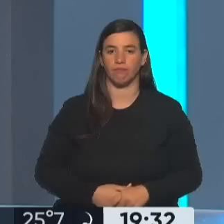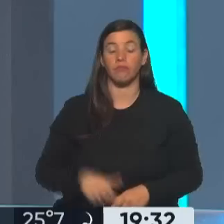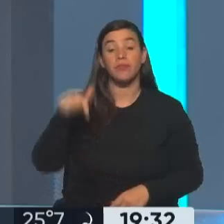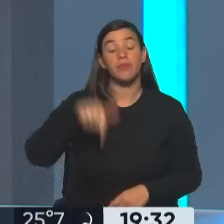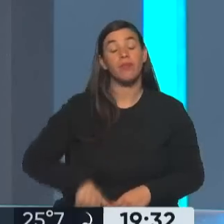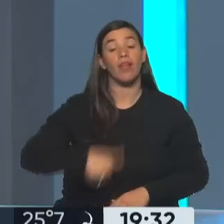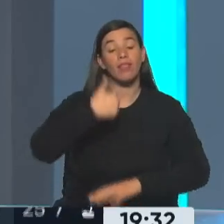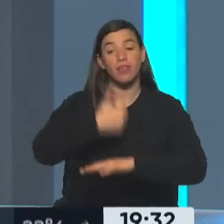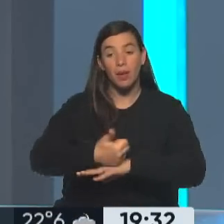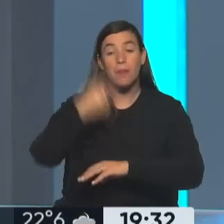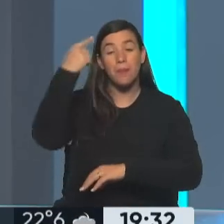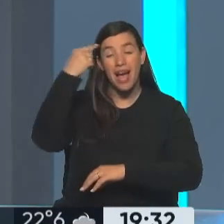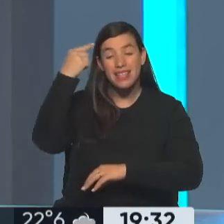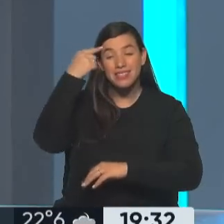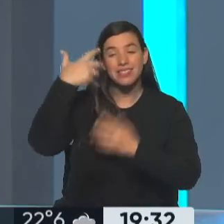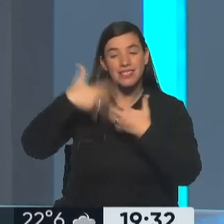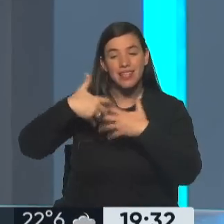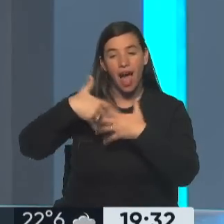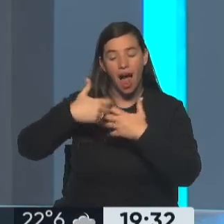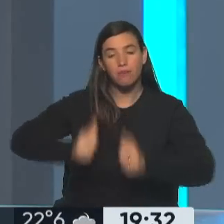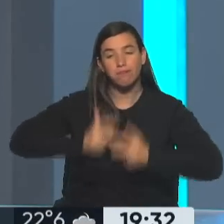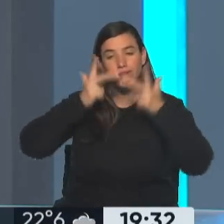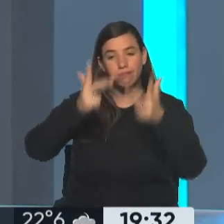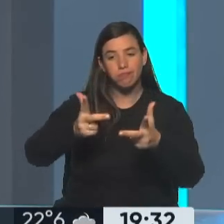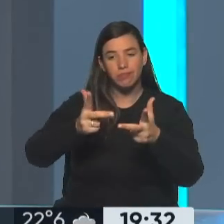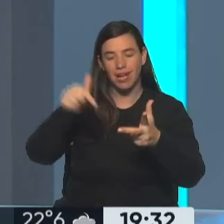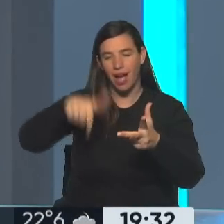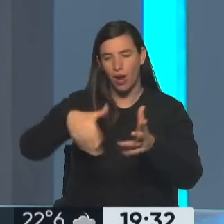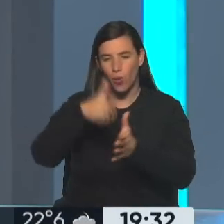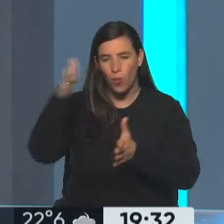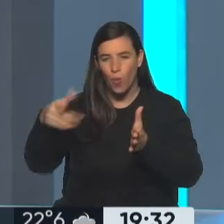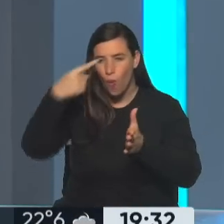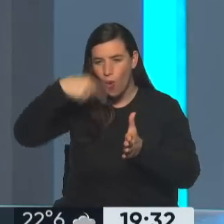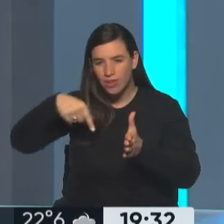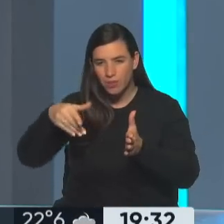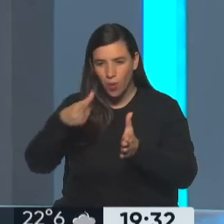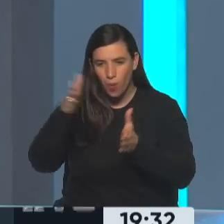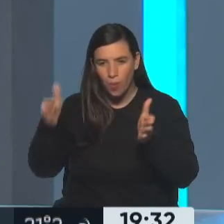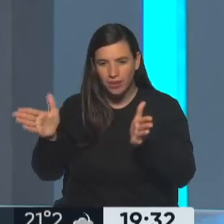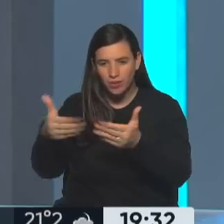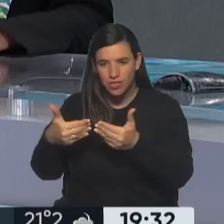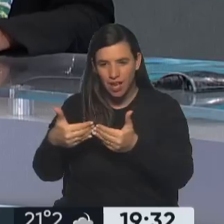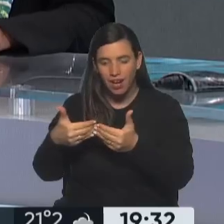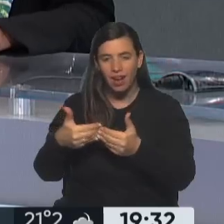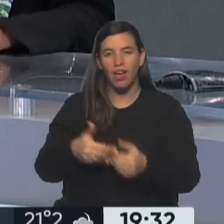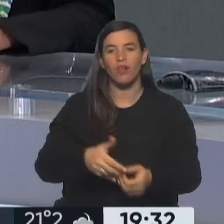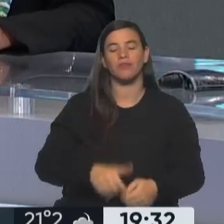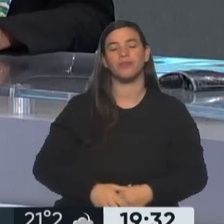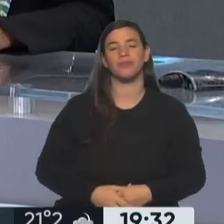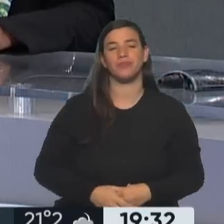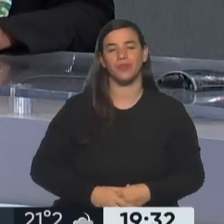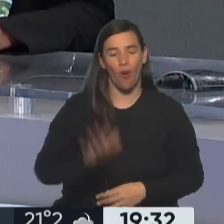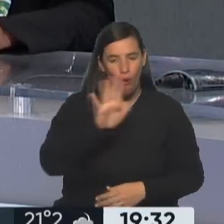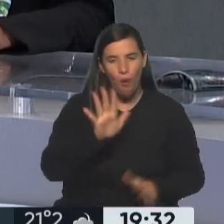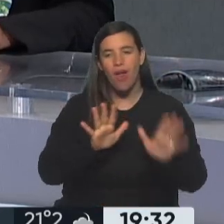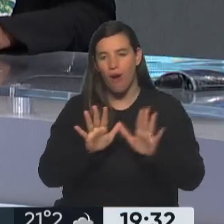Tratando de pensar en voz alta en esta cierre de edición, voy a decirle hola, hola a Polisabates, hola, hola a Jimena Fuertes. Buenas